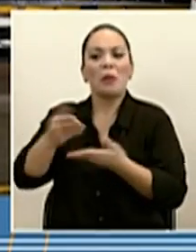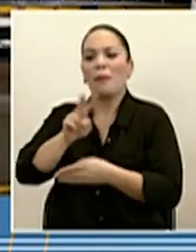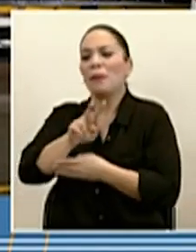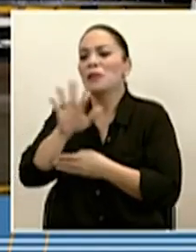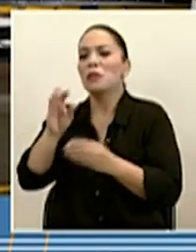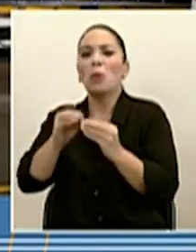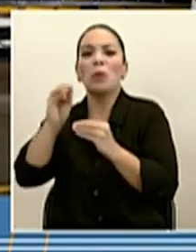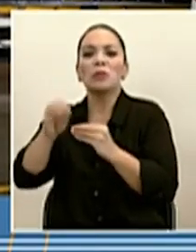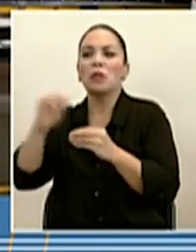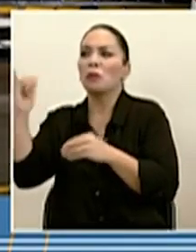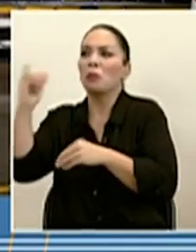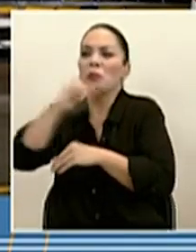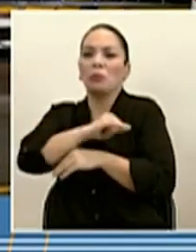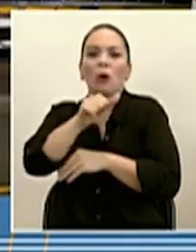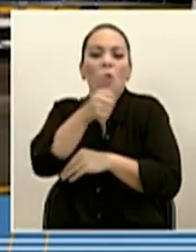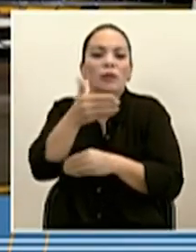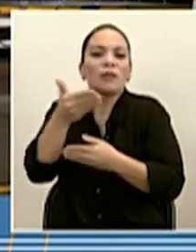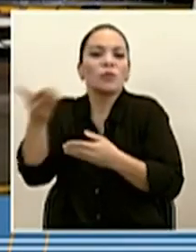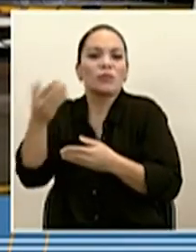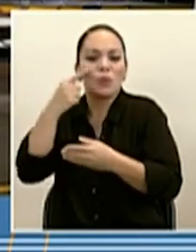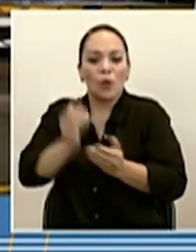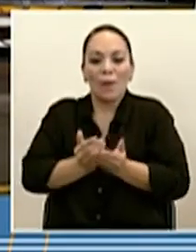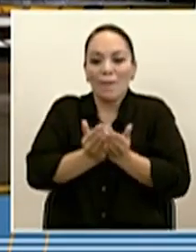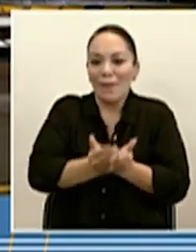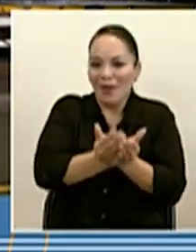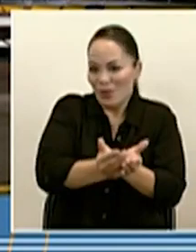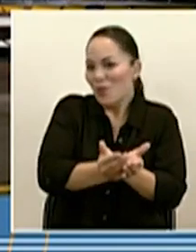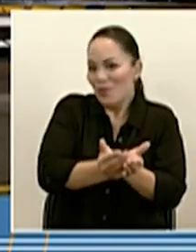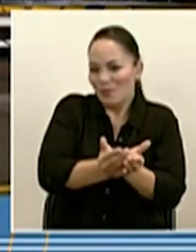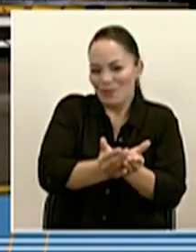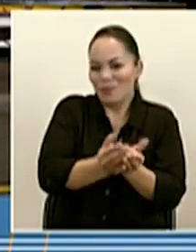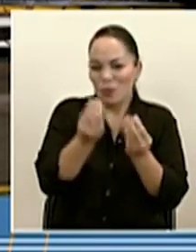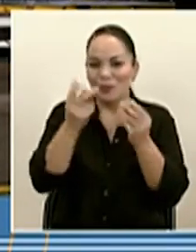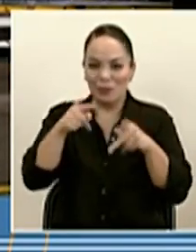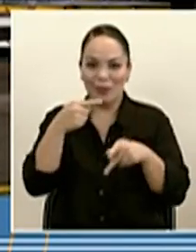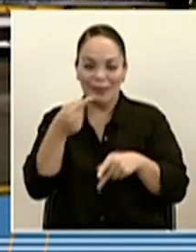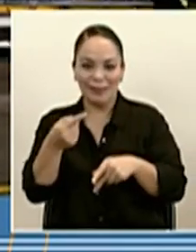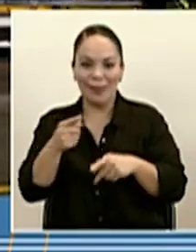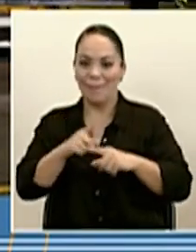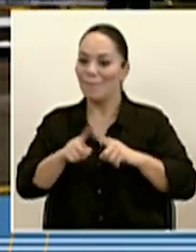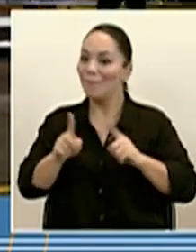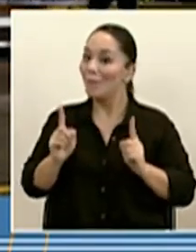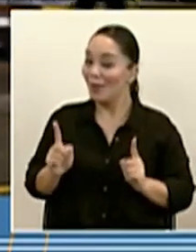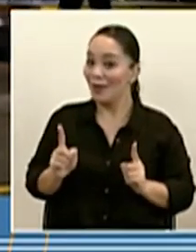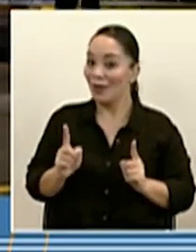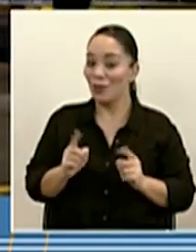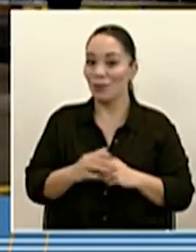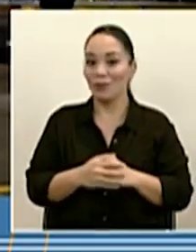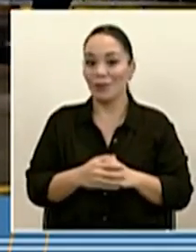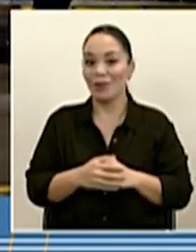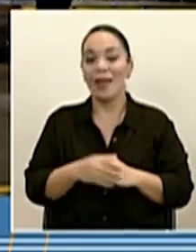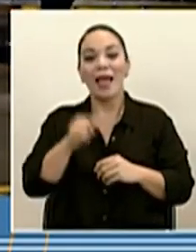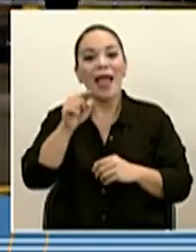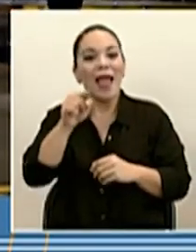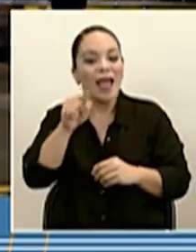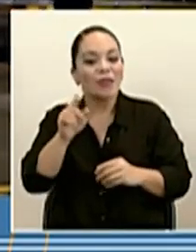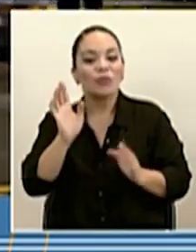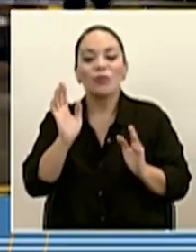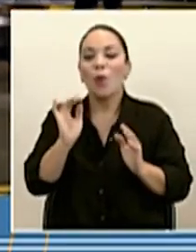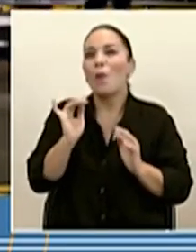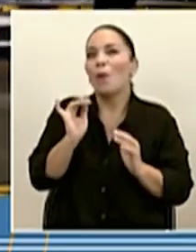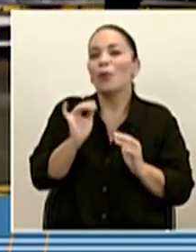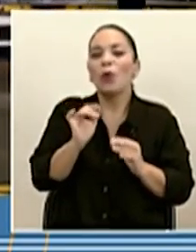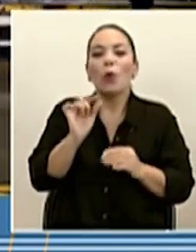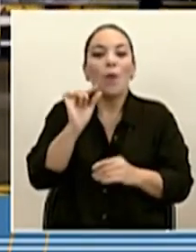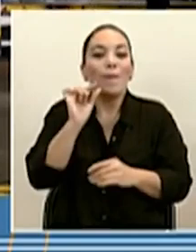por aire y el resto lo traemos por mar? Bueno, esto es una pincelada de lo que proyectamos necesitar para